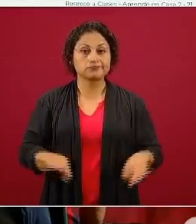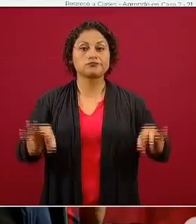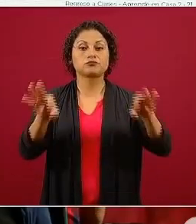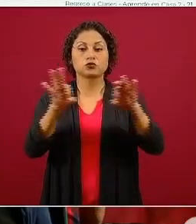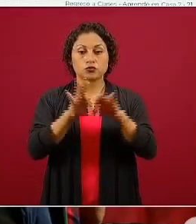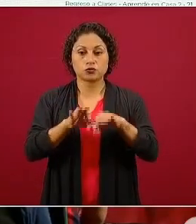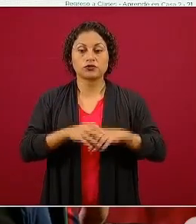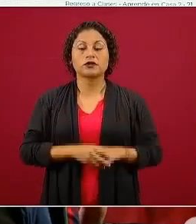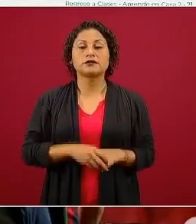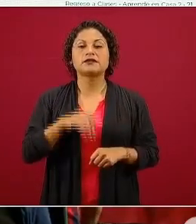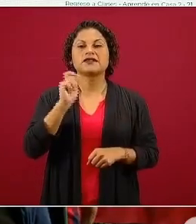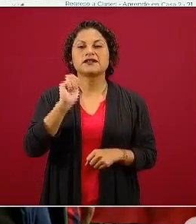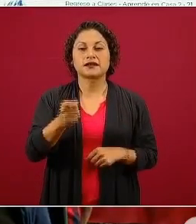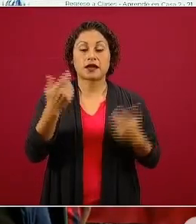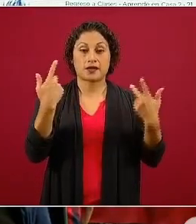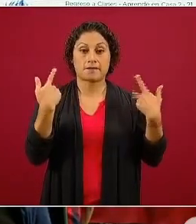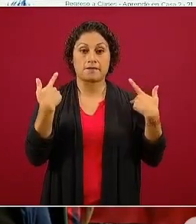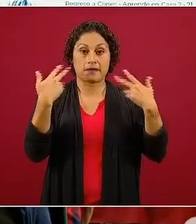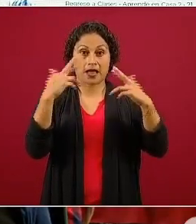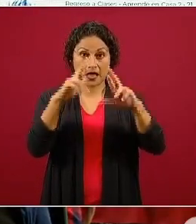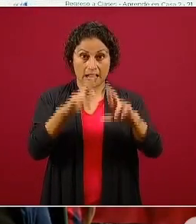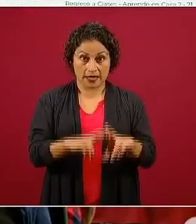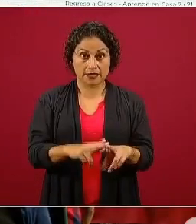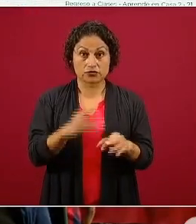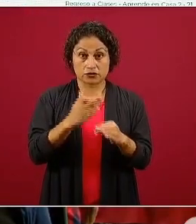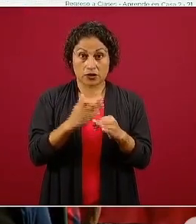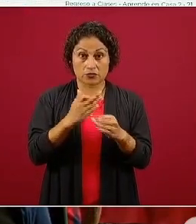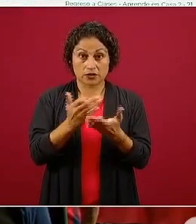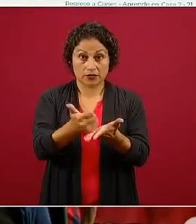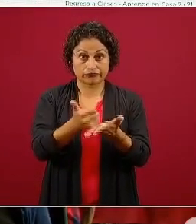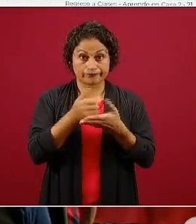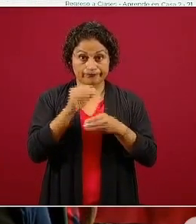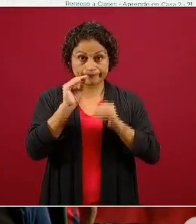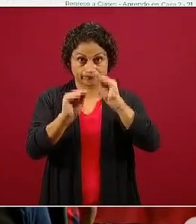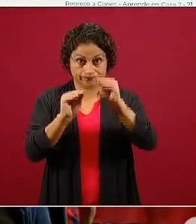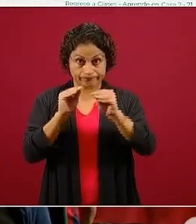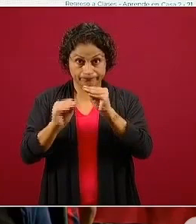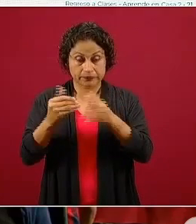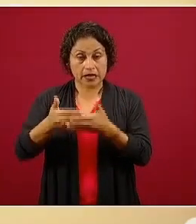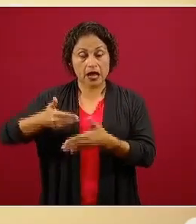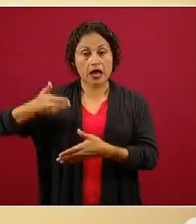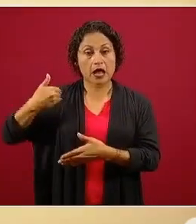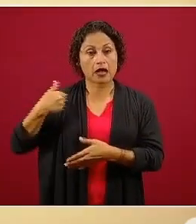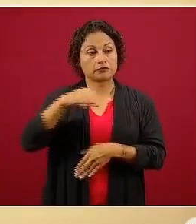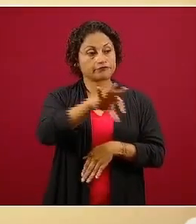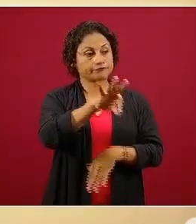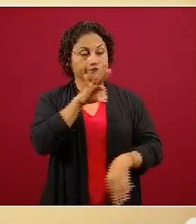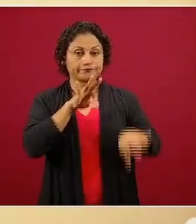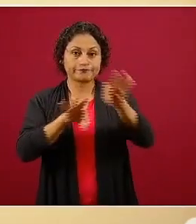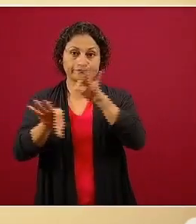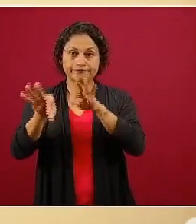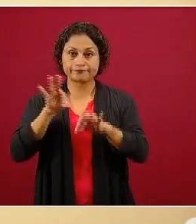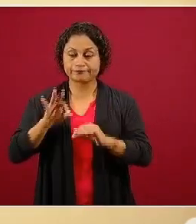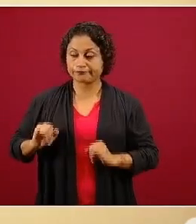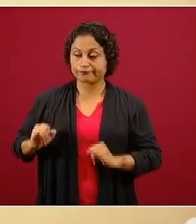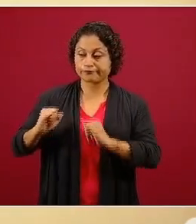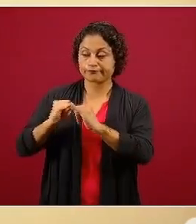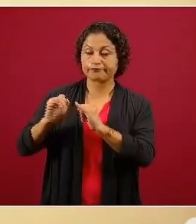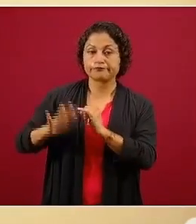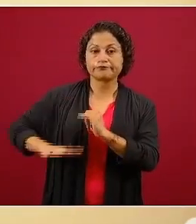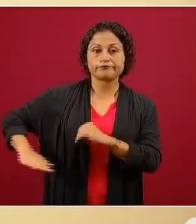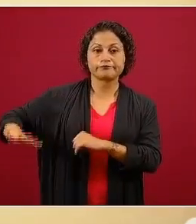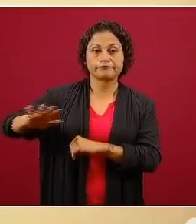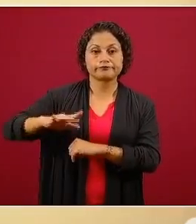participando fueron seleccionados por nuestras instituciones más importantes de